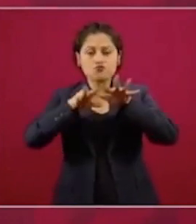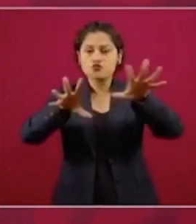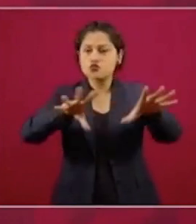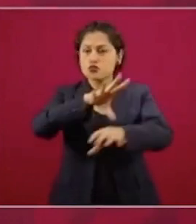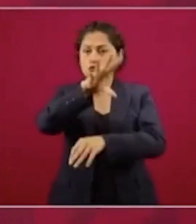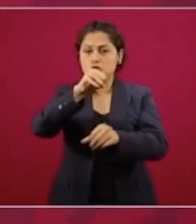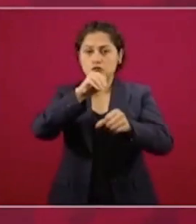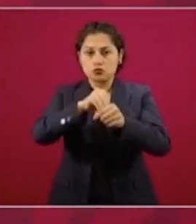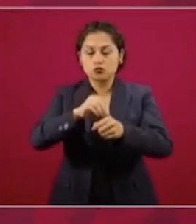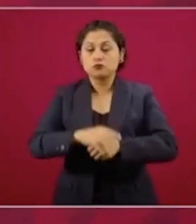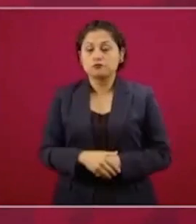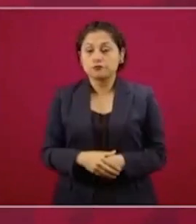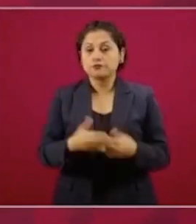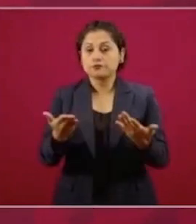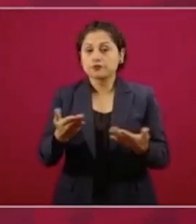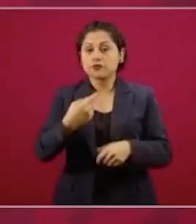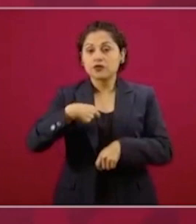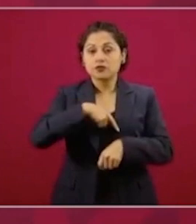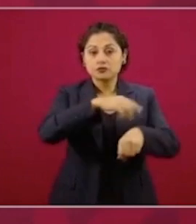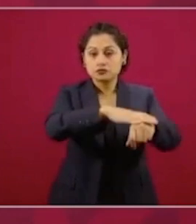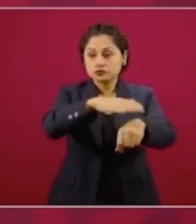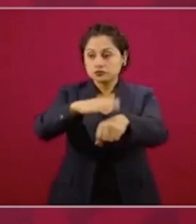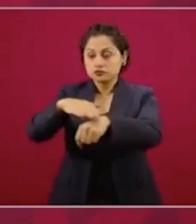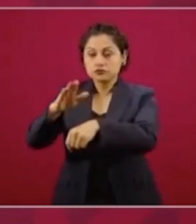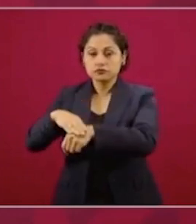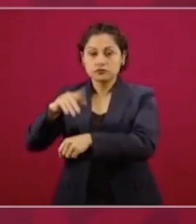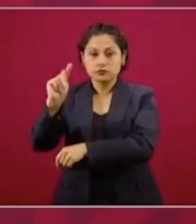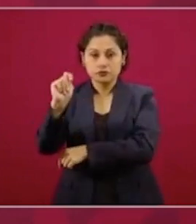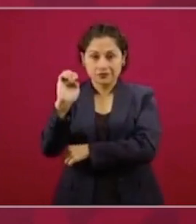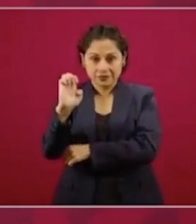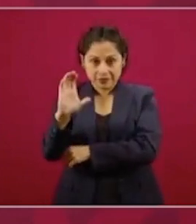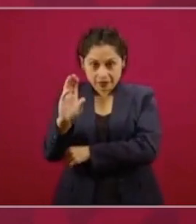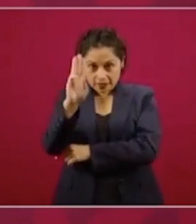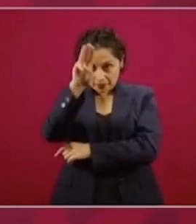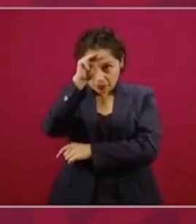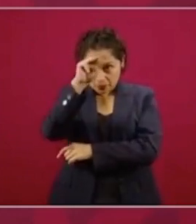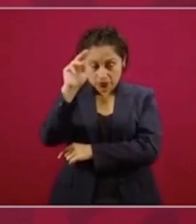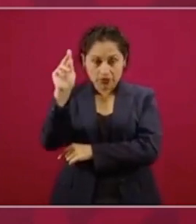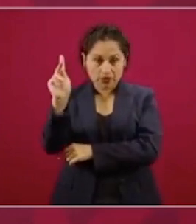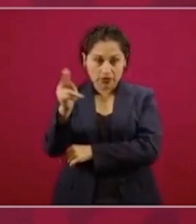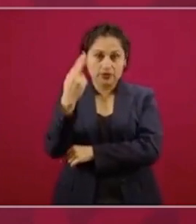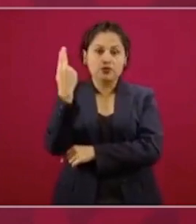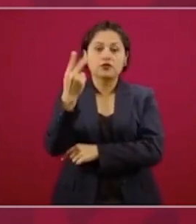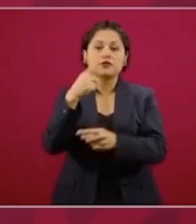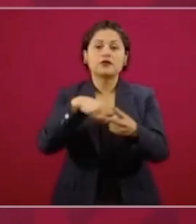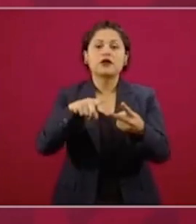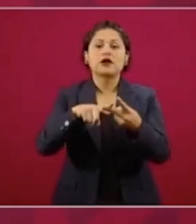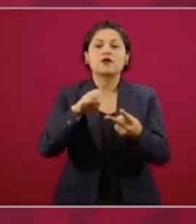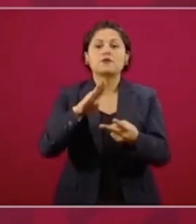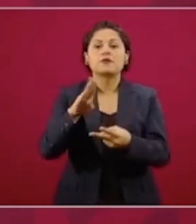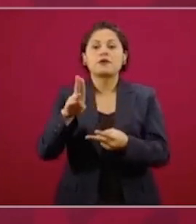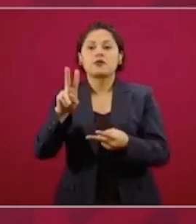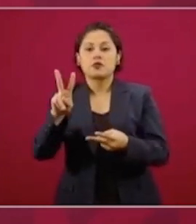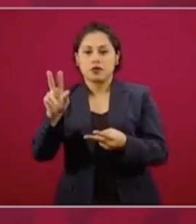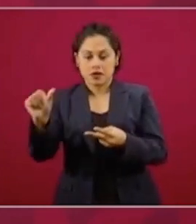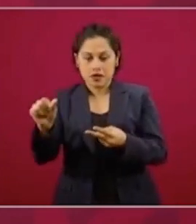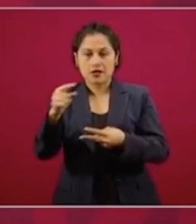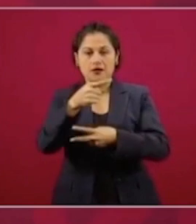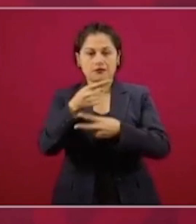Sumamos a todos los consejeros regionales del TEC de Monterrey, a los consejeros regionales del BOEA, es decir, más de 750